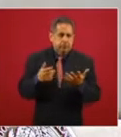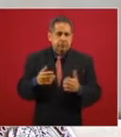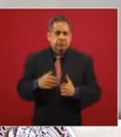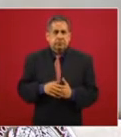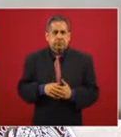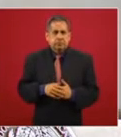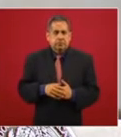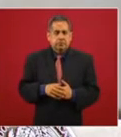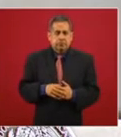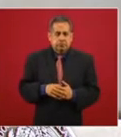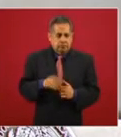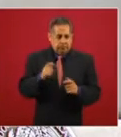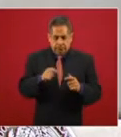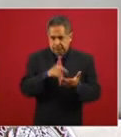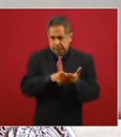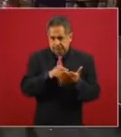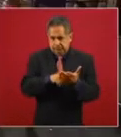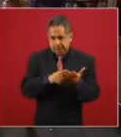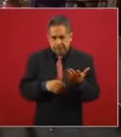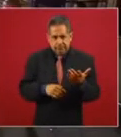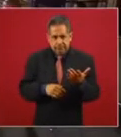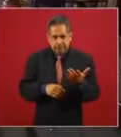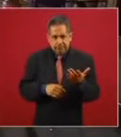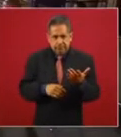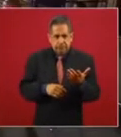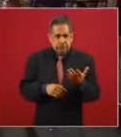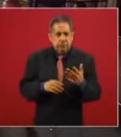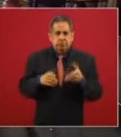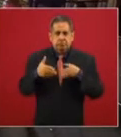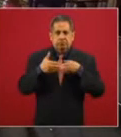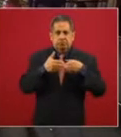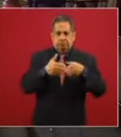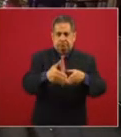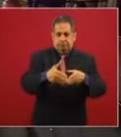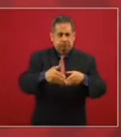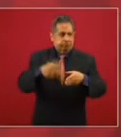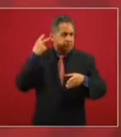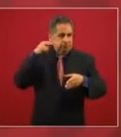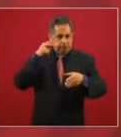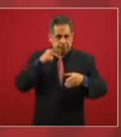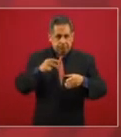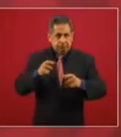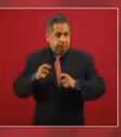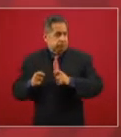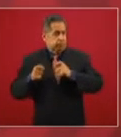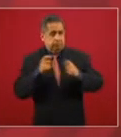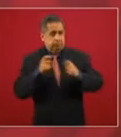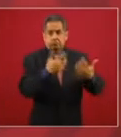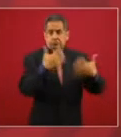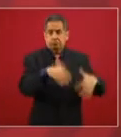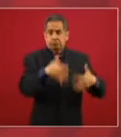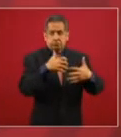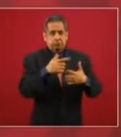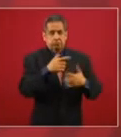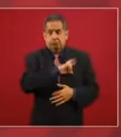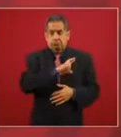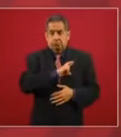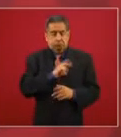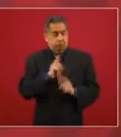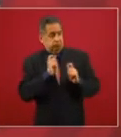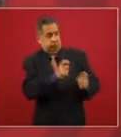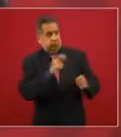la entrega del manejo del puerto a una empresa privada